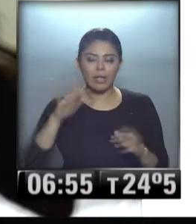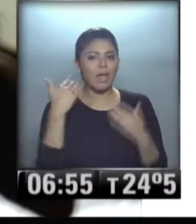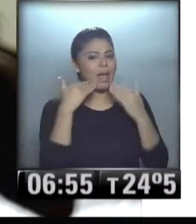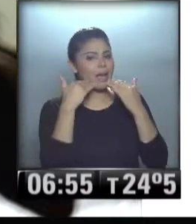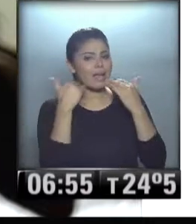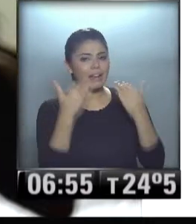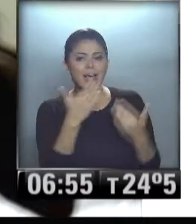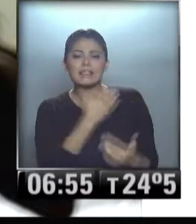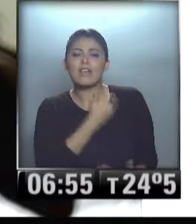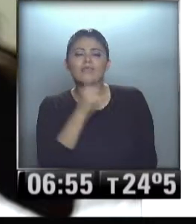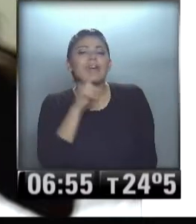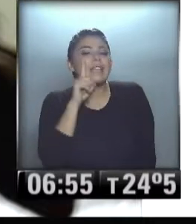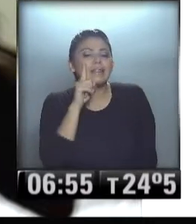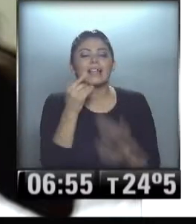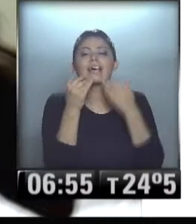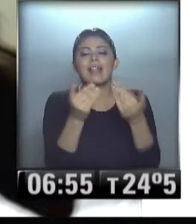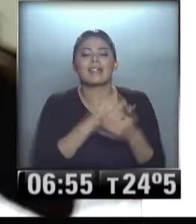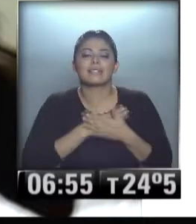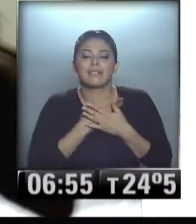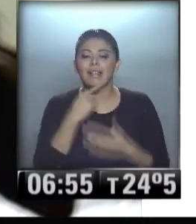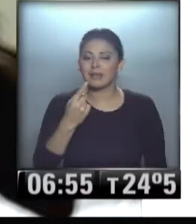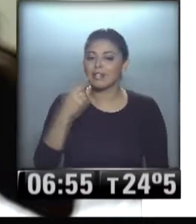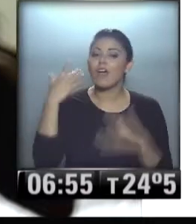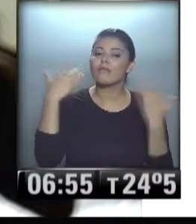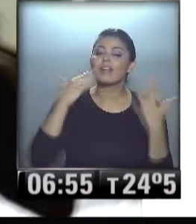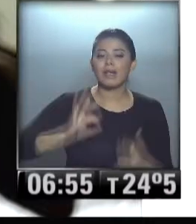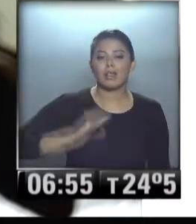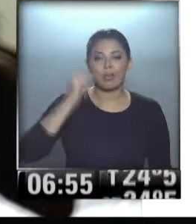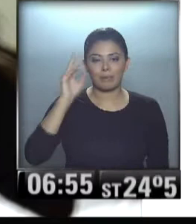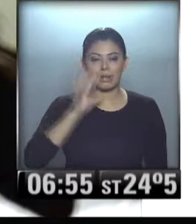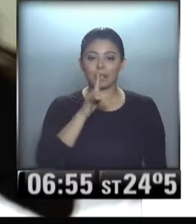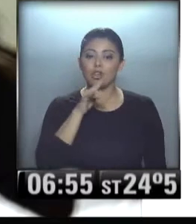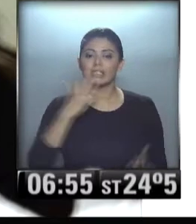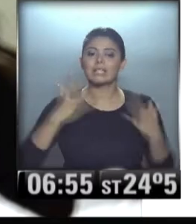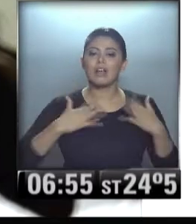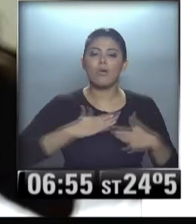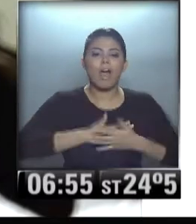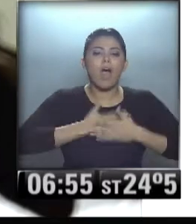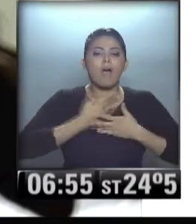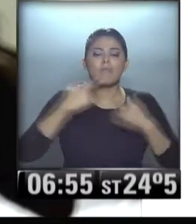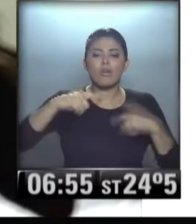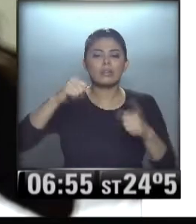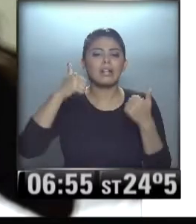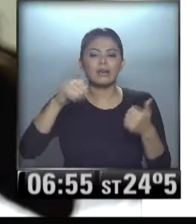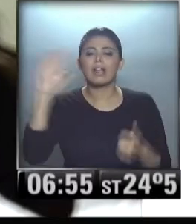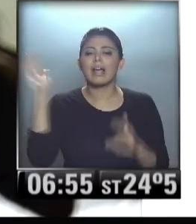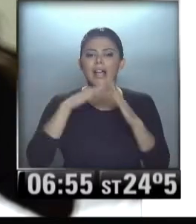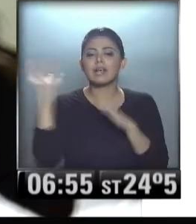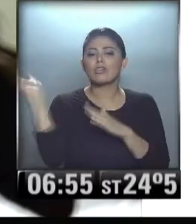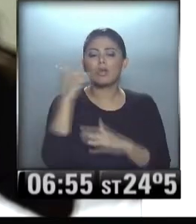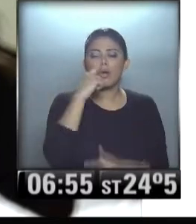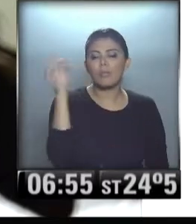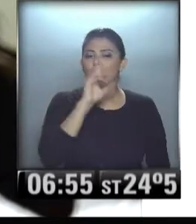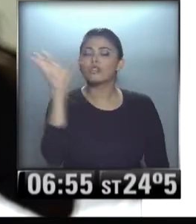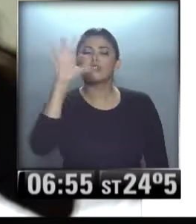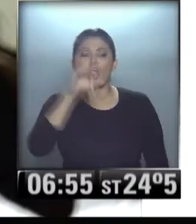Fati, gracias Fati, querida. Feliz 2014, con salud, amor y prosperidad. En casa todos y todas vemos todos